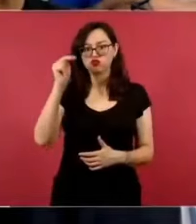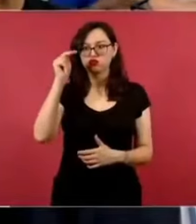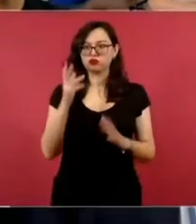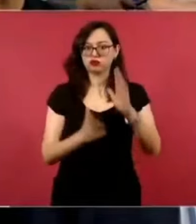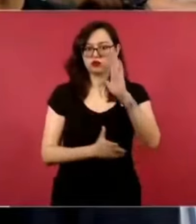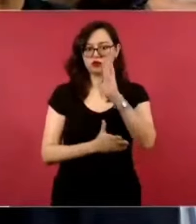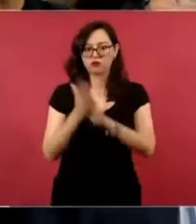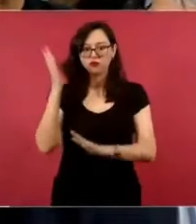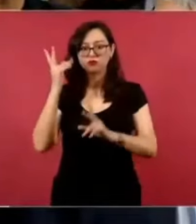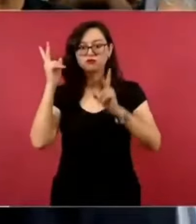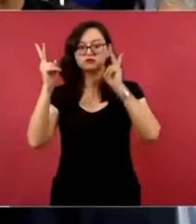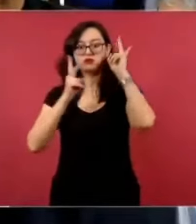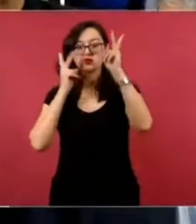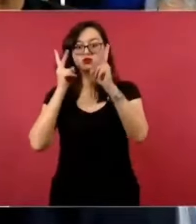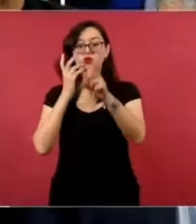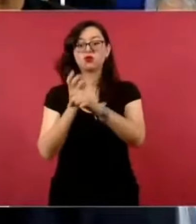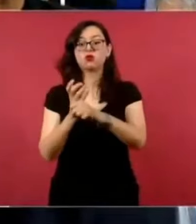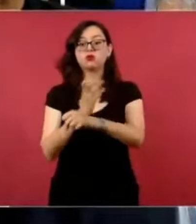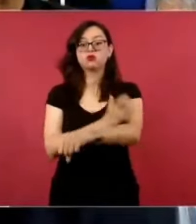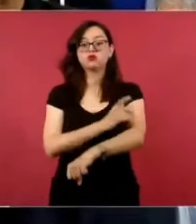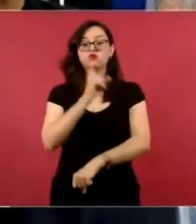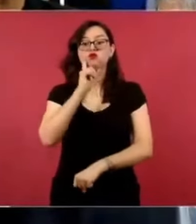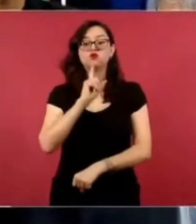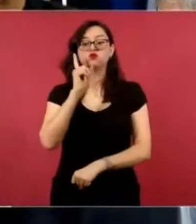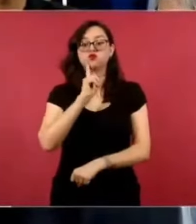acompañado de la doctora Claudia Schemann.